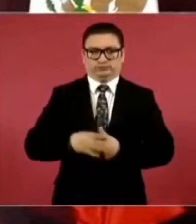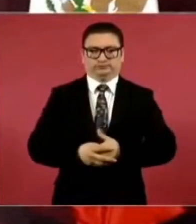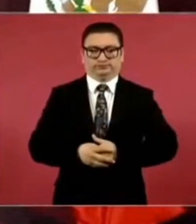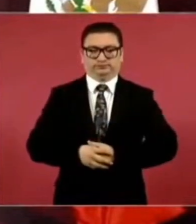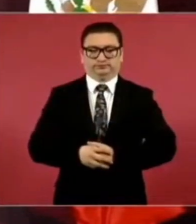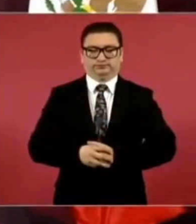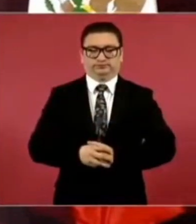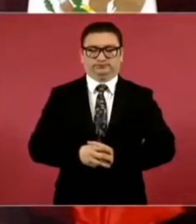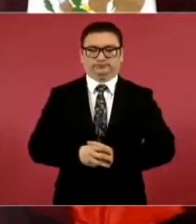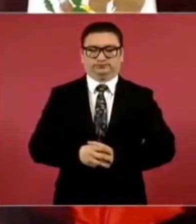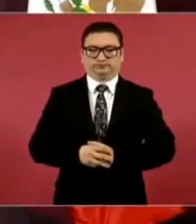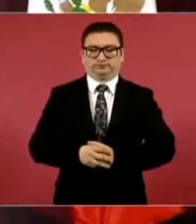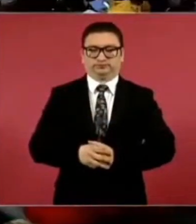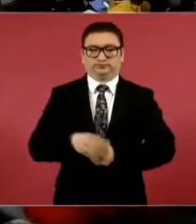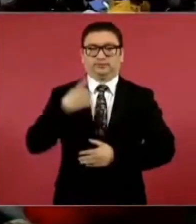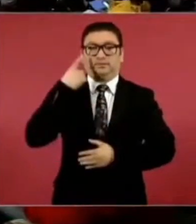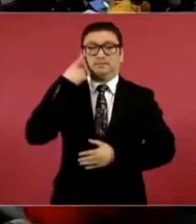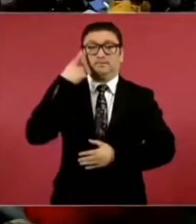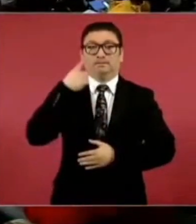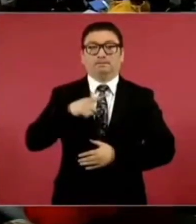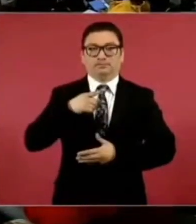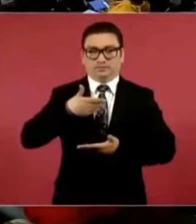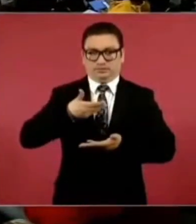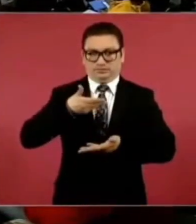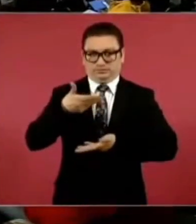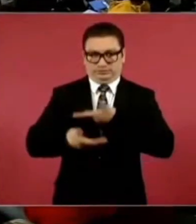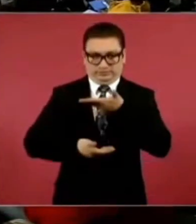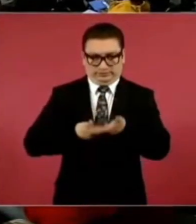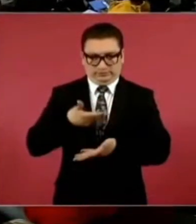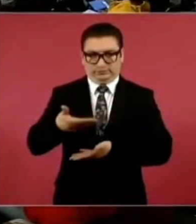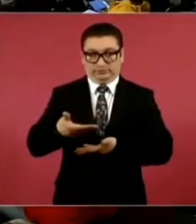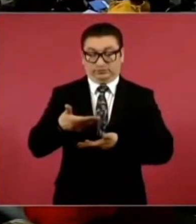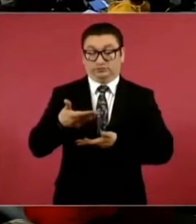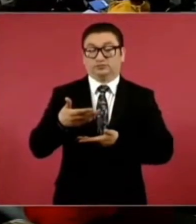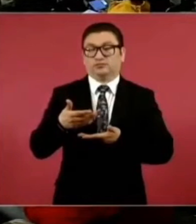para prestar el servicio si ellos